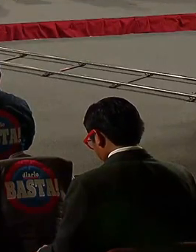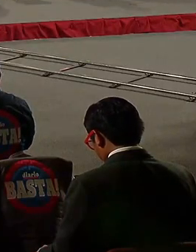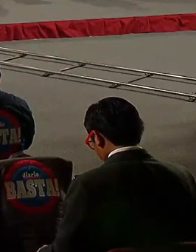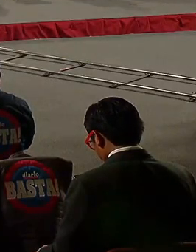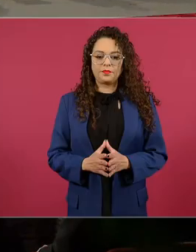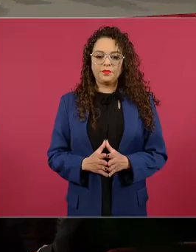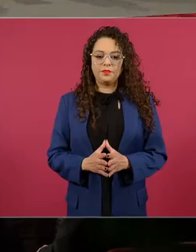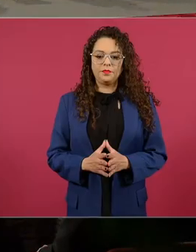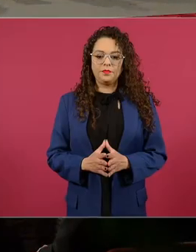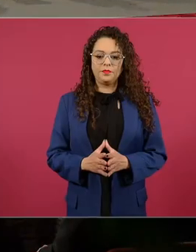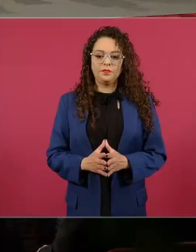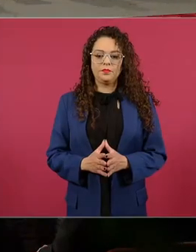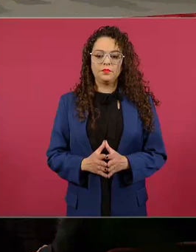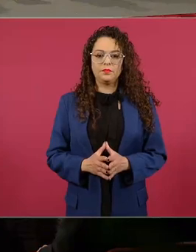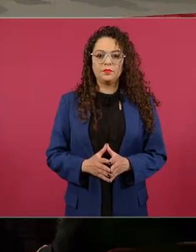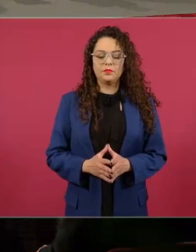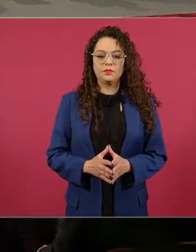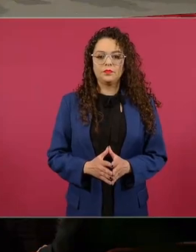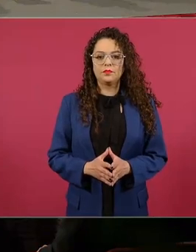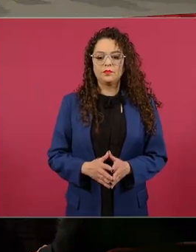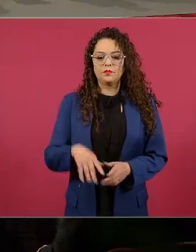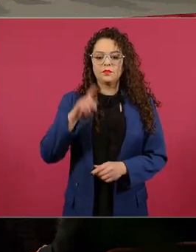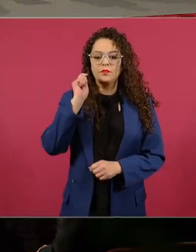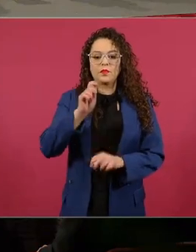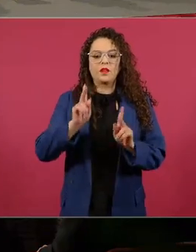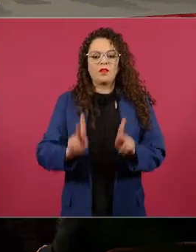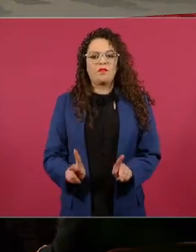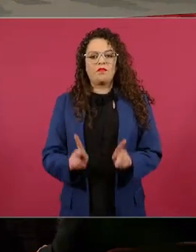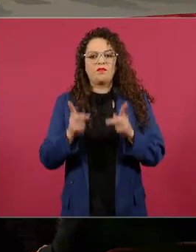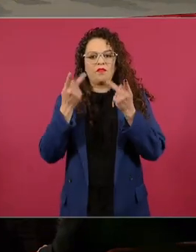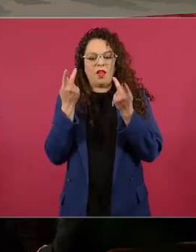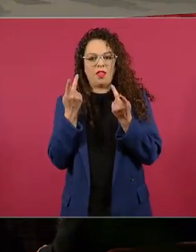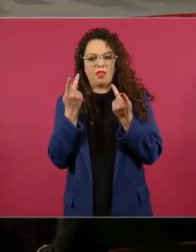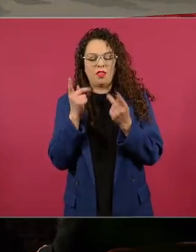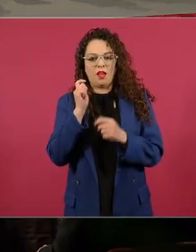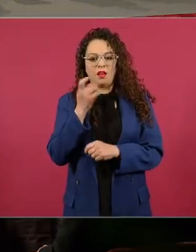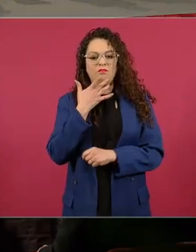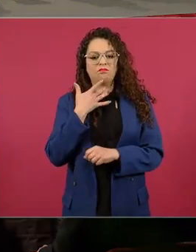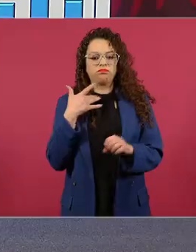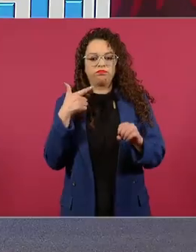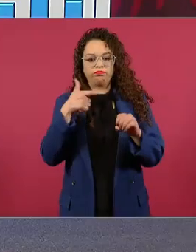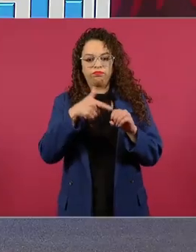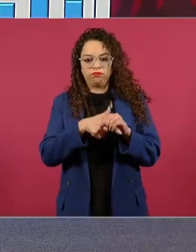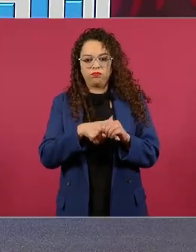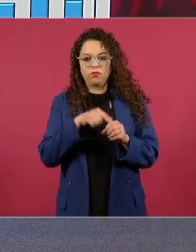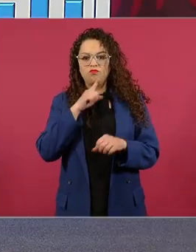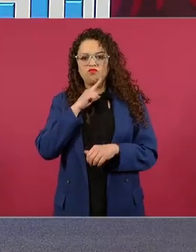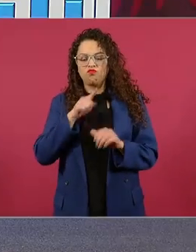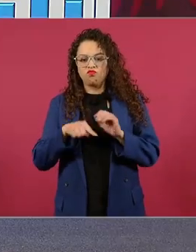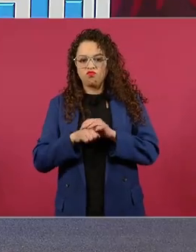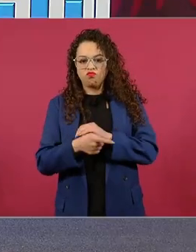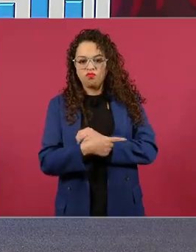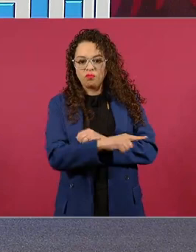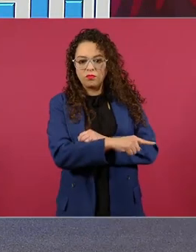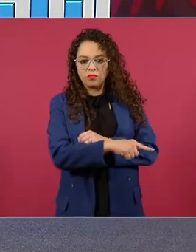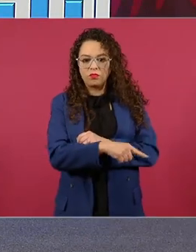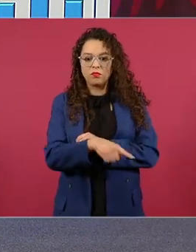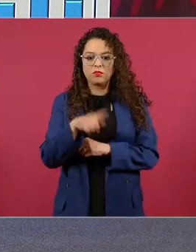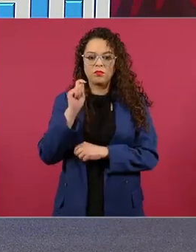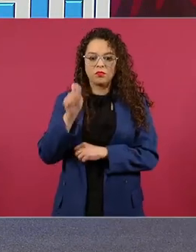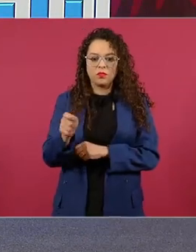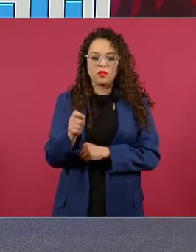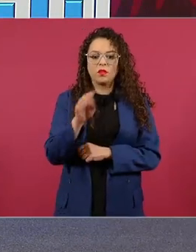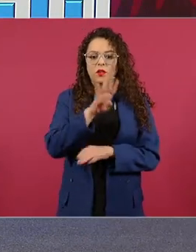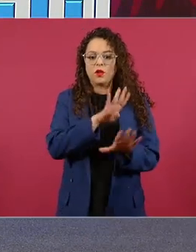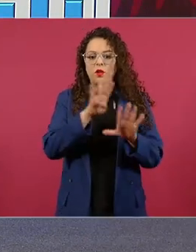al mercado ilícito de combustibles, en el periodo se recuperaron novecientos